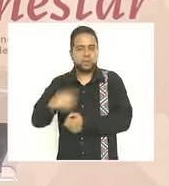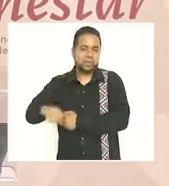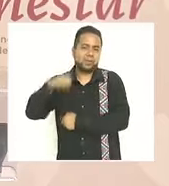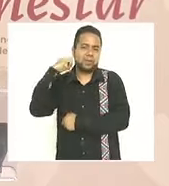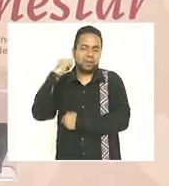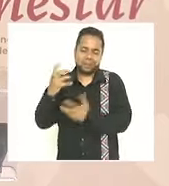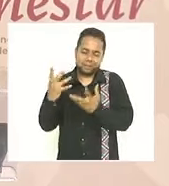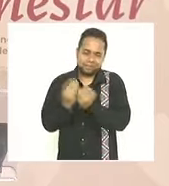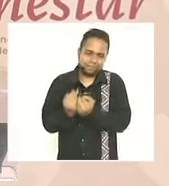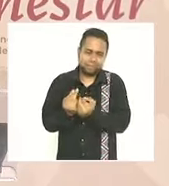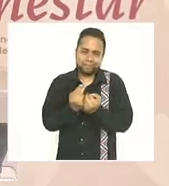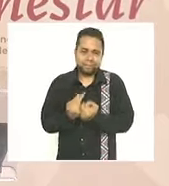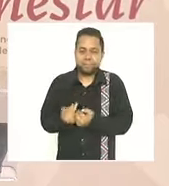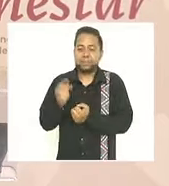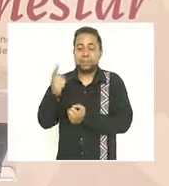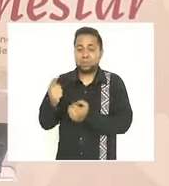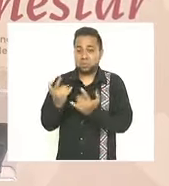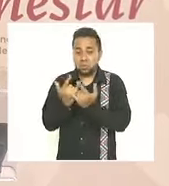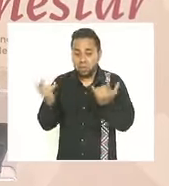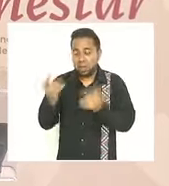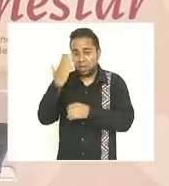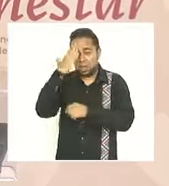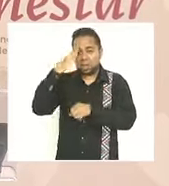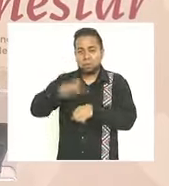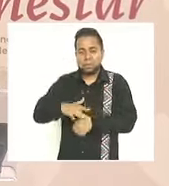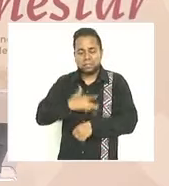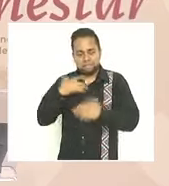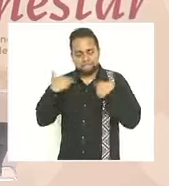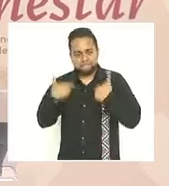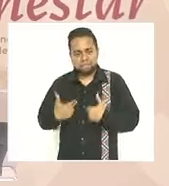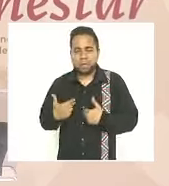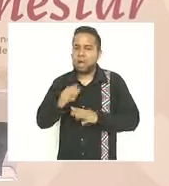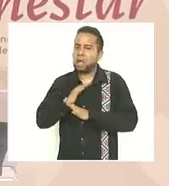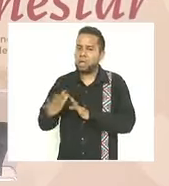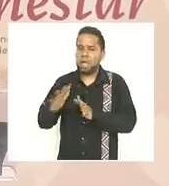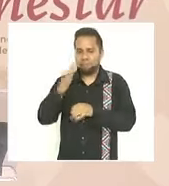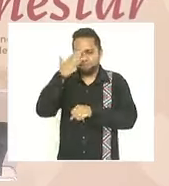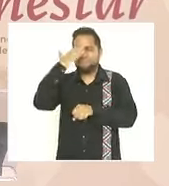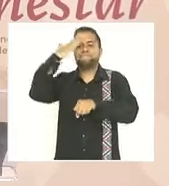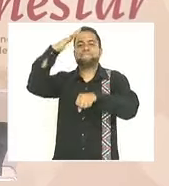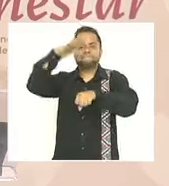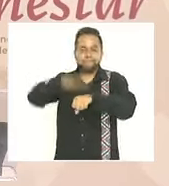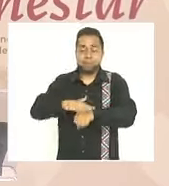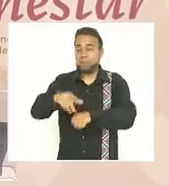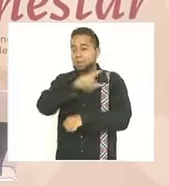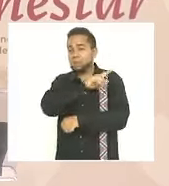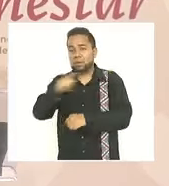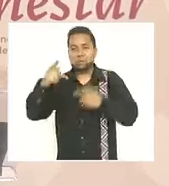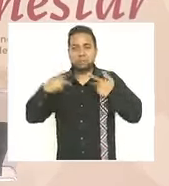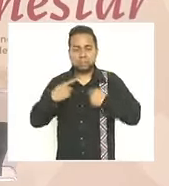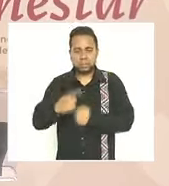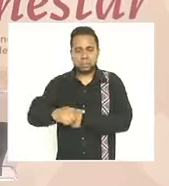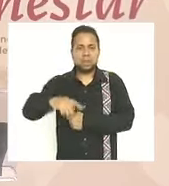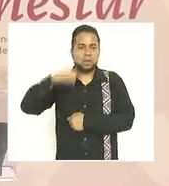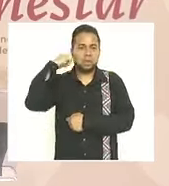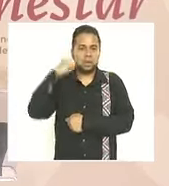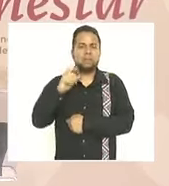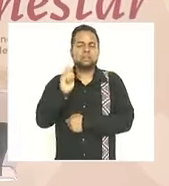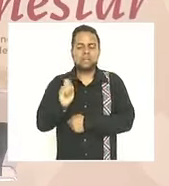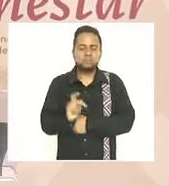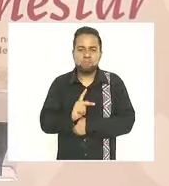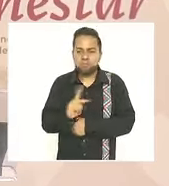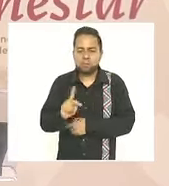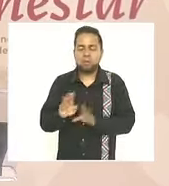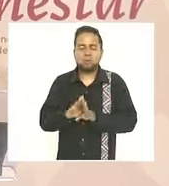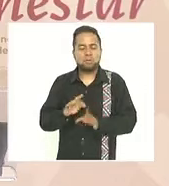Oaxaca su huella y su legado humanista son ya imborrables las y los oaxaqueños somos un pueblo